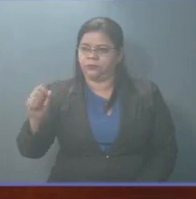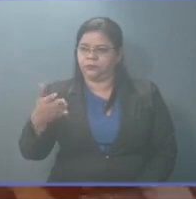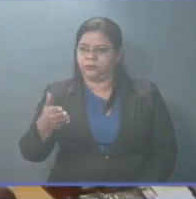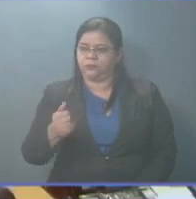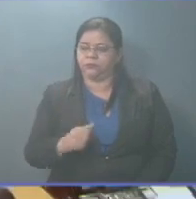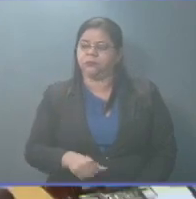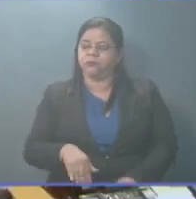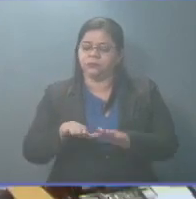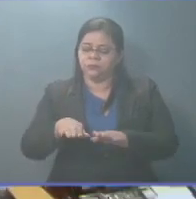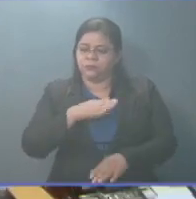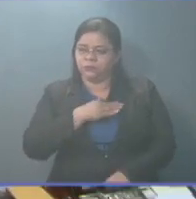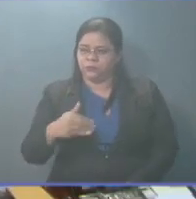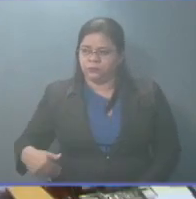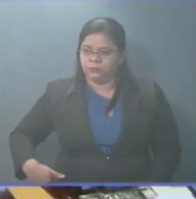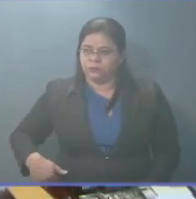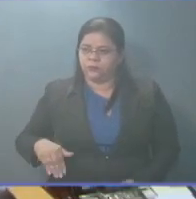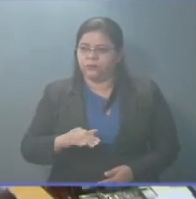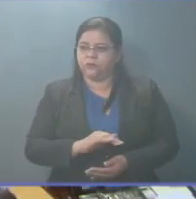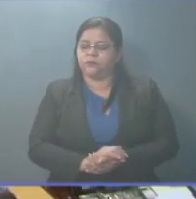Muchas gracias, Presidente.